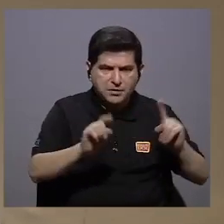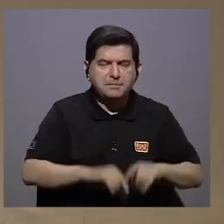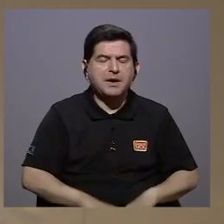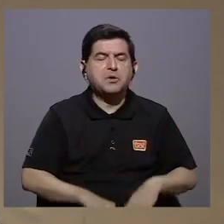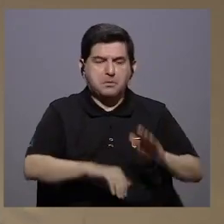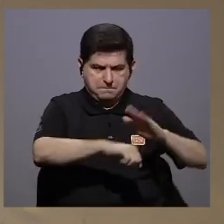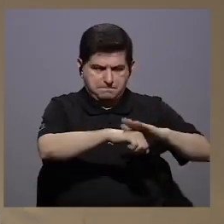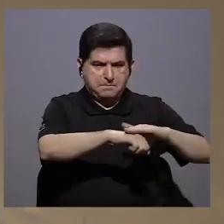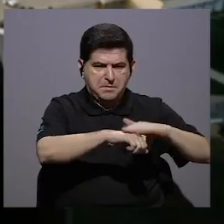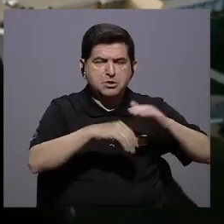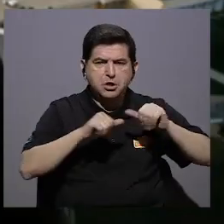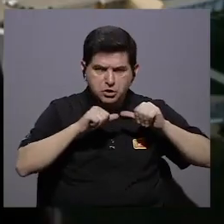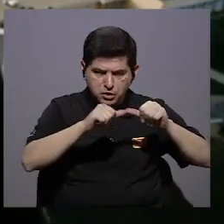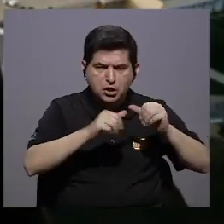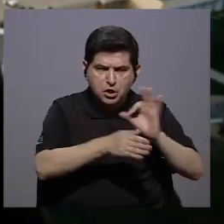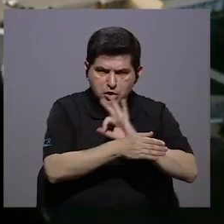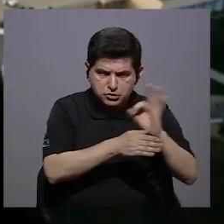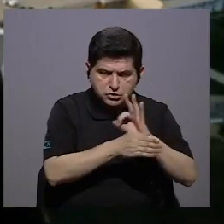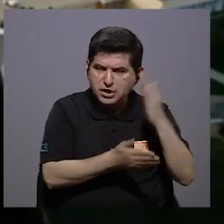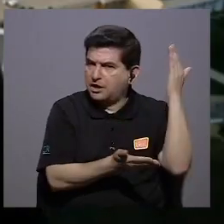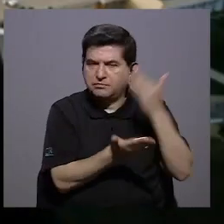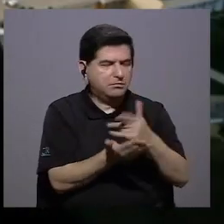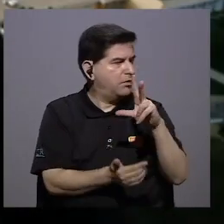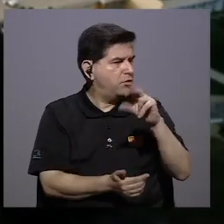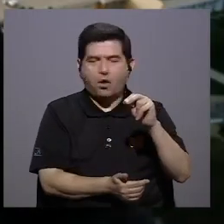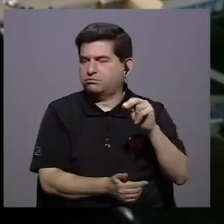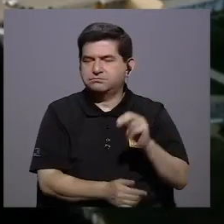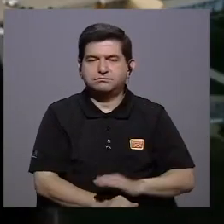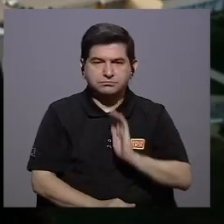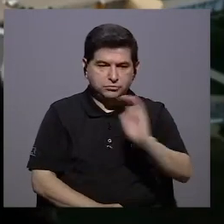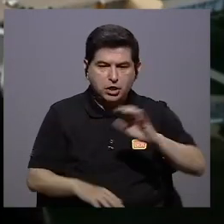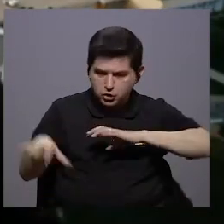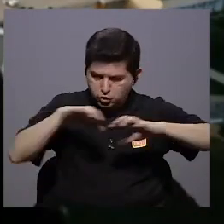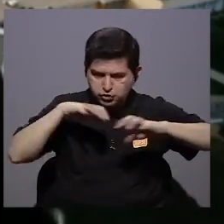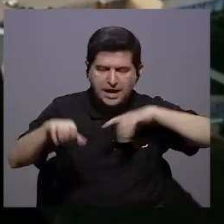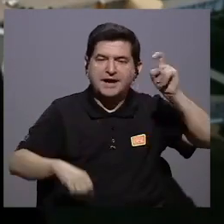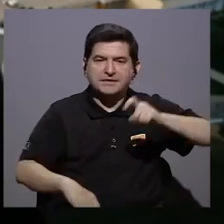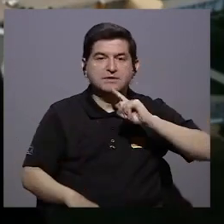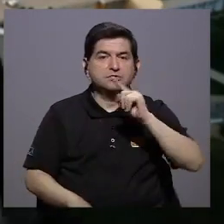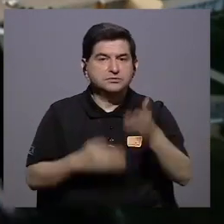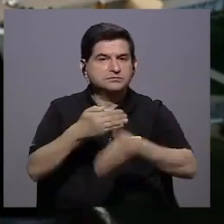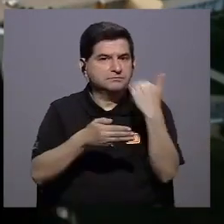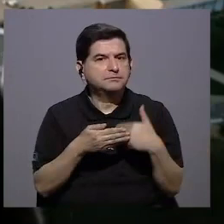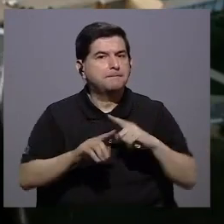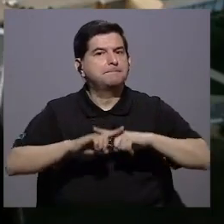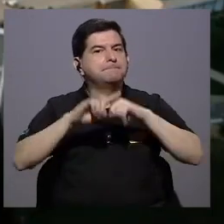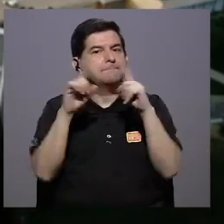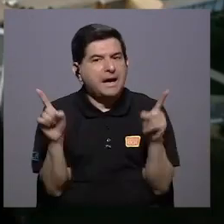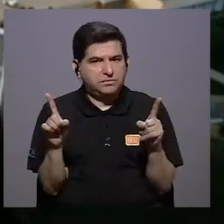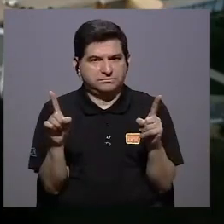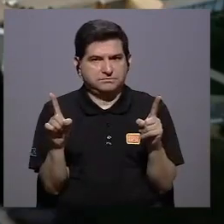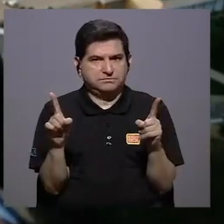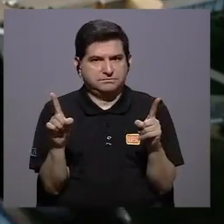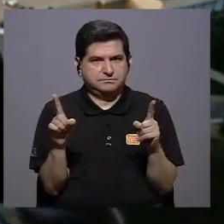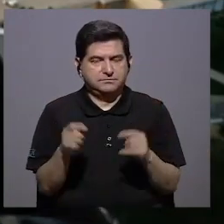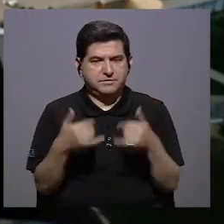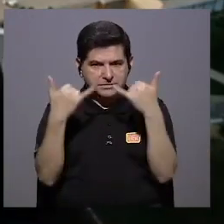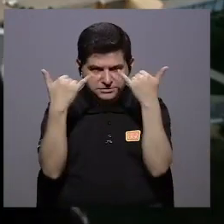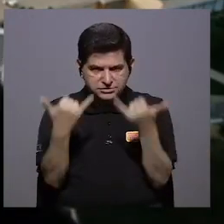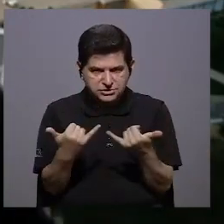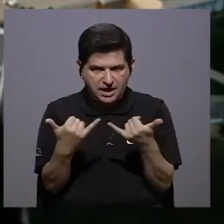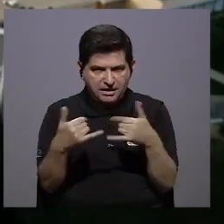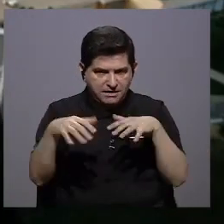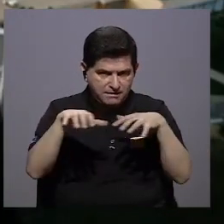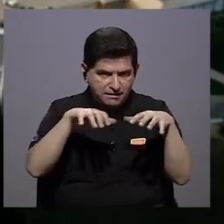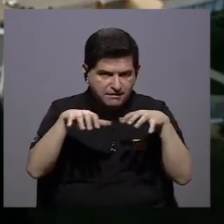que dejarlo funcionando no se puede parar hay que mantener a los chicos activos como bien señalaba pero una vez que